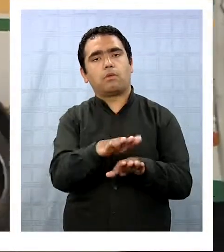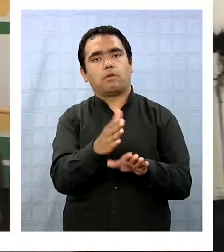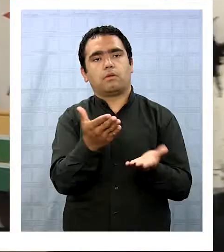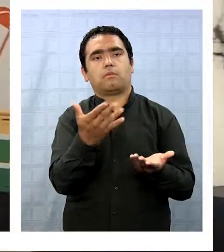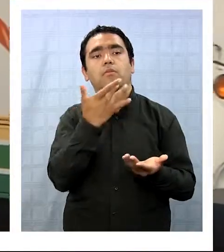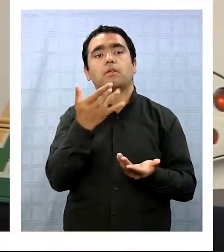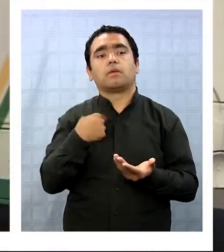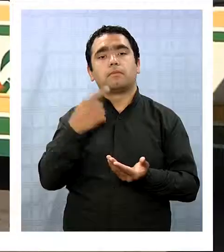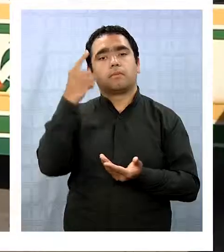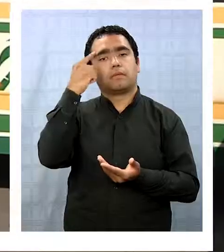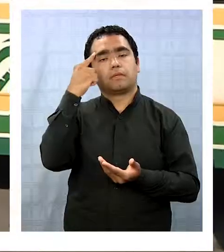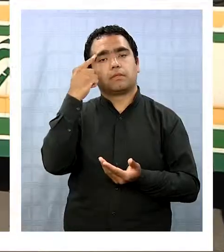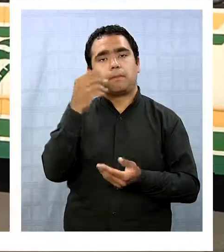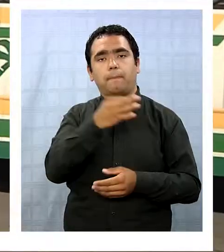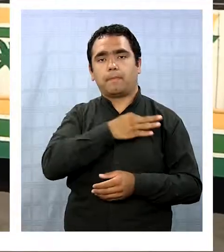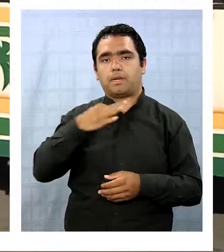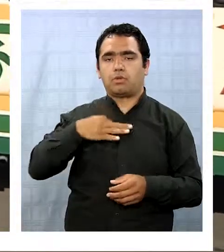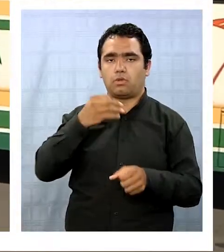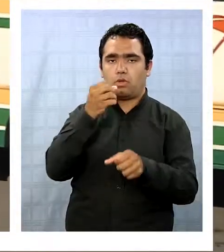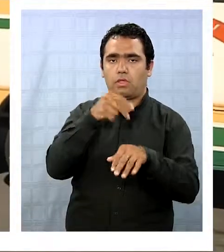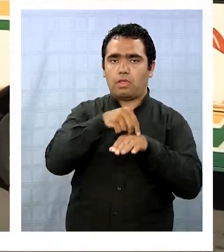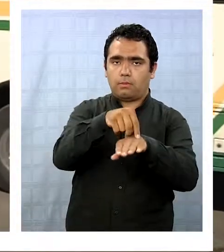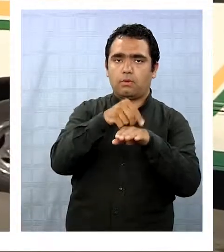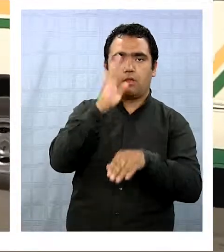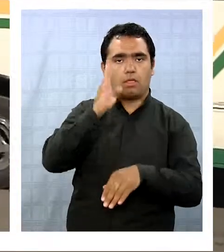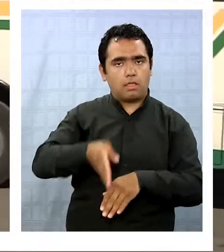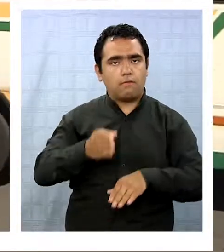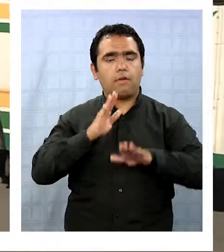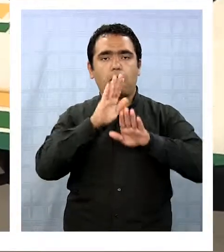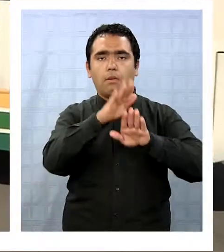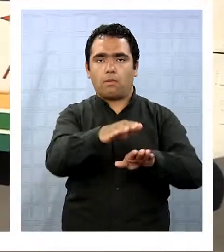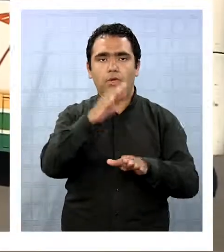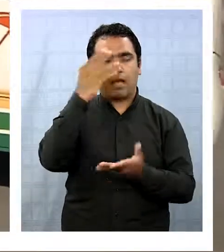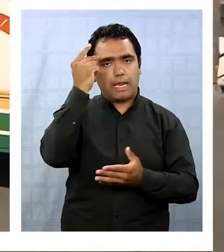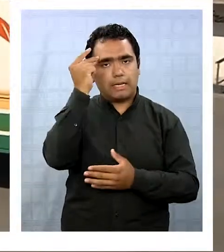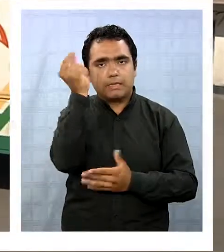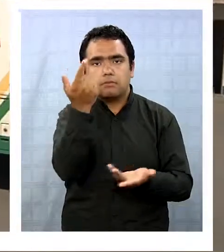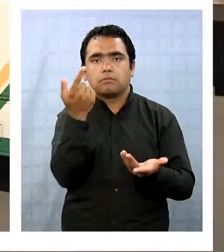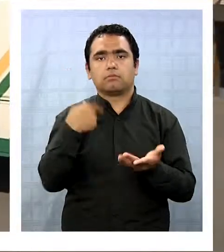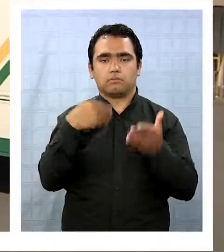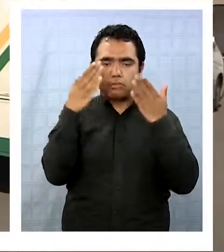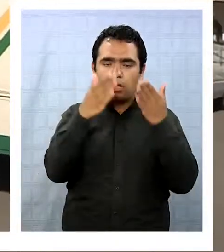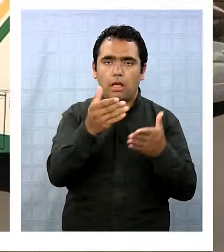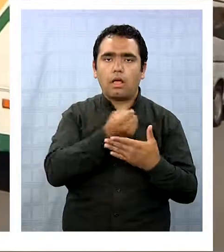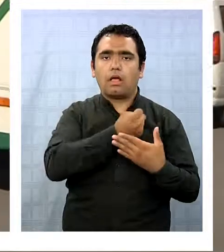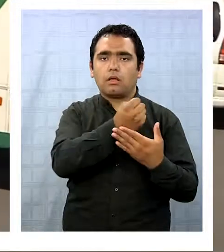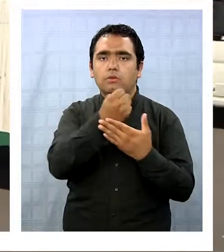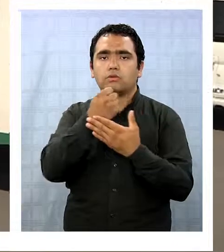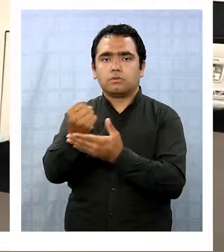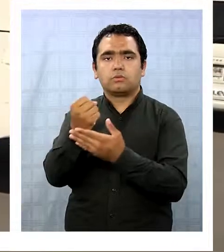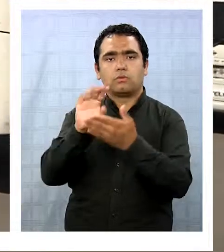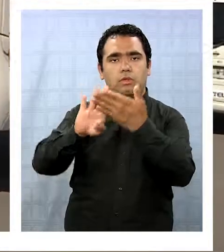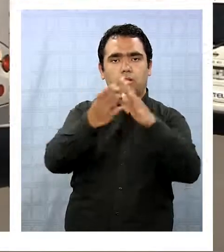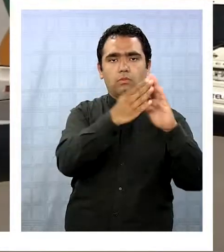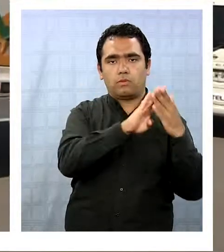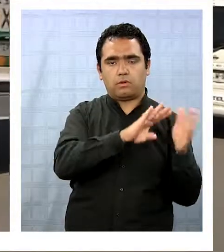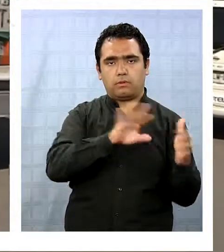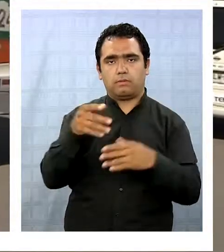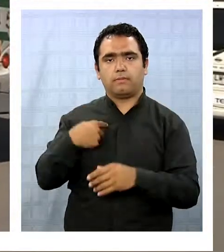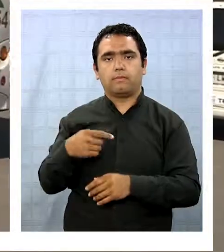porque consideramos que las enemigas de transporte tienen que apoyar iniciativas que van en directo beneficio de la comunidad.